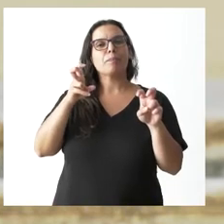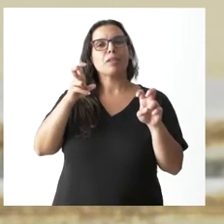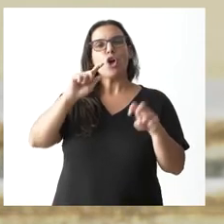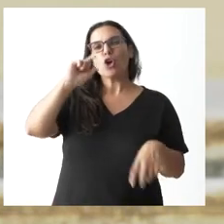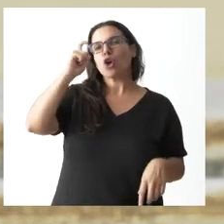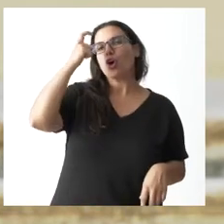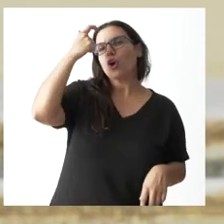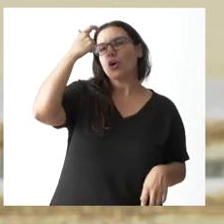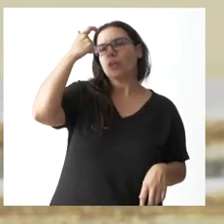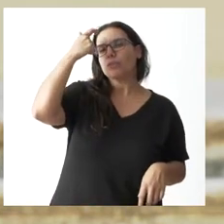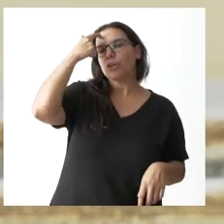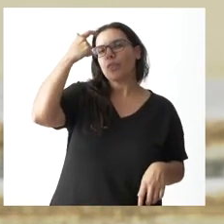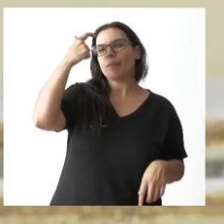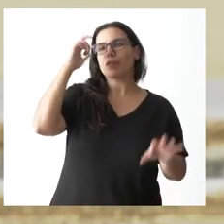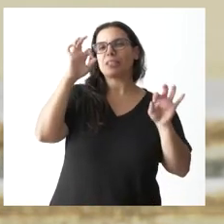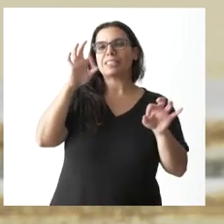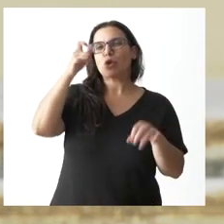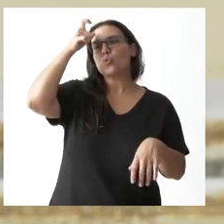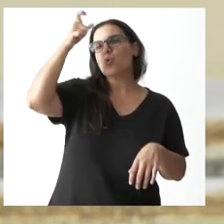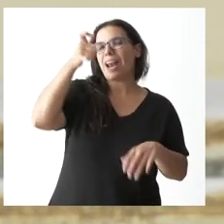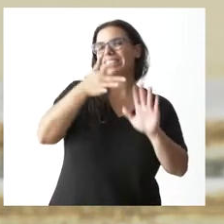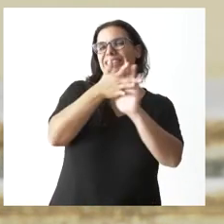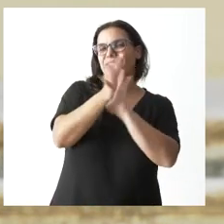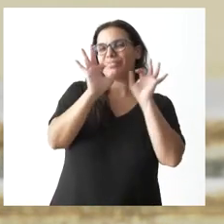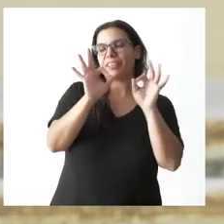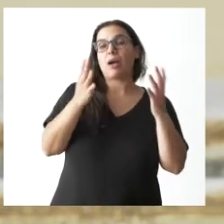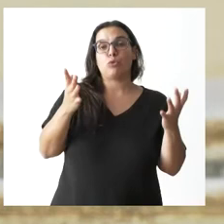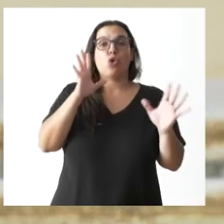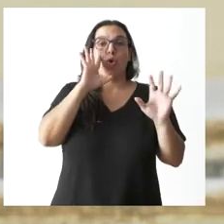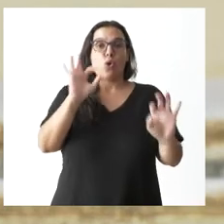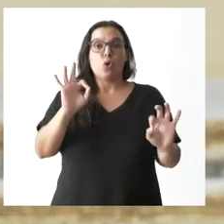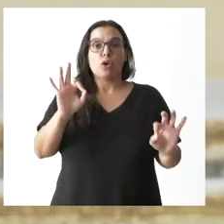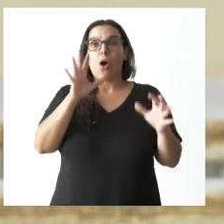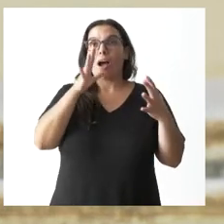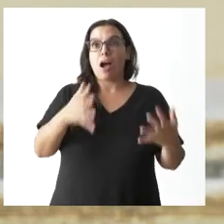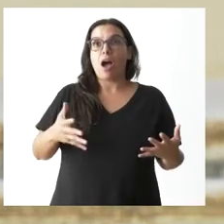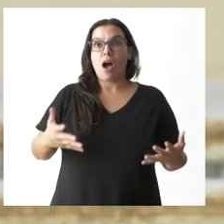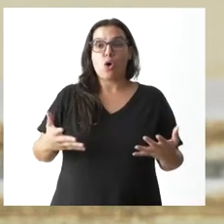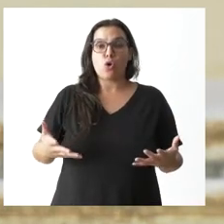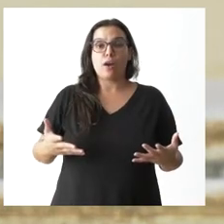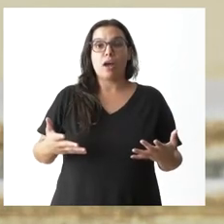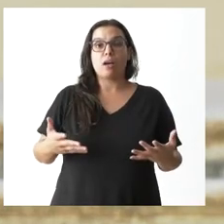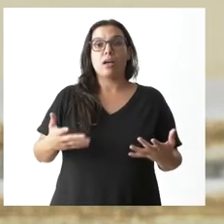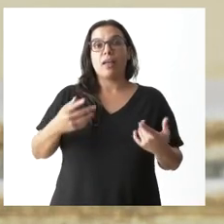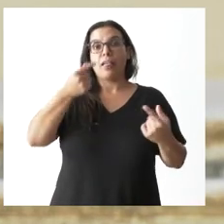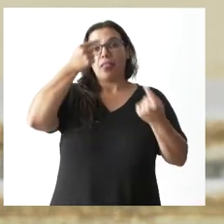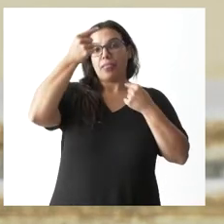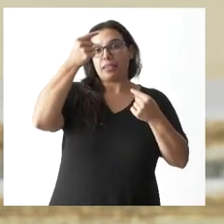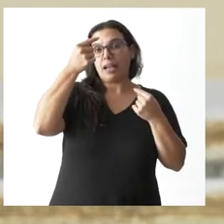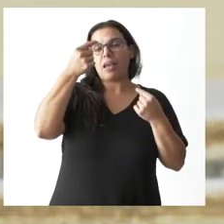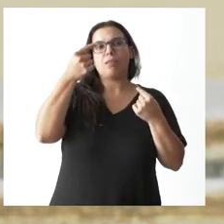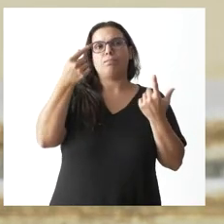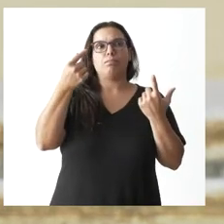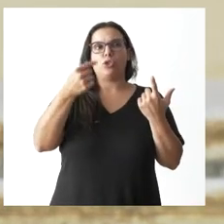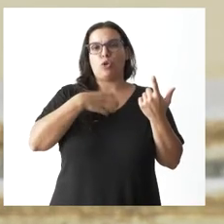concretamente el concepto de rural pues lógicamente ahora mismo con más detalle no le puedo